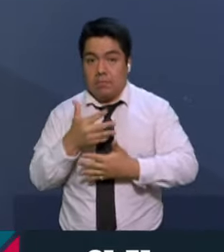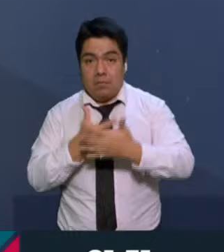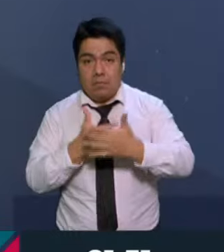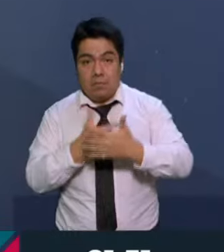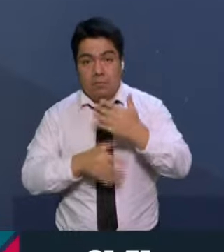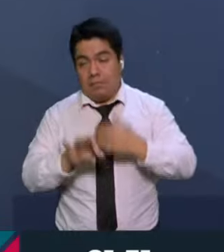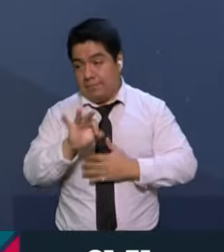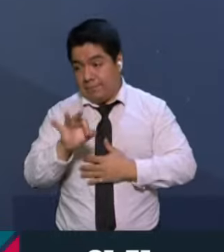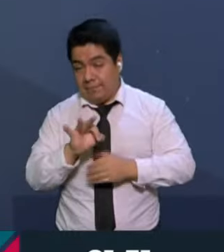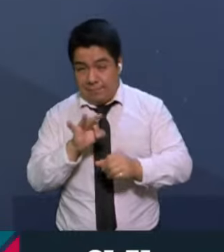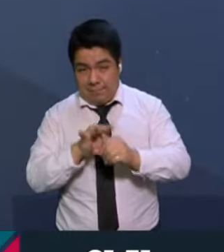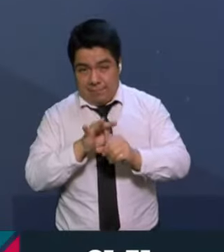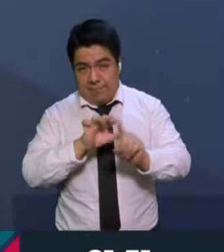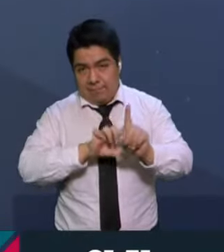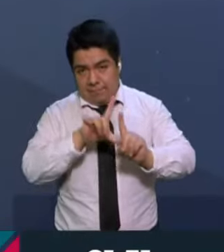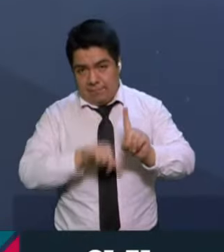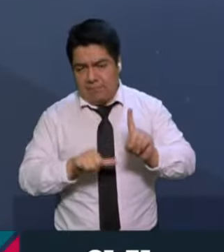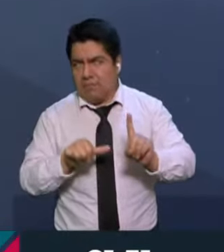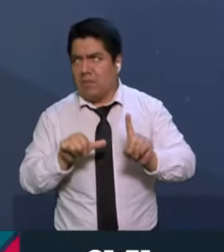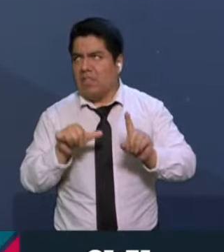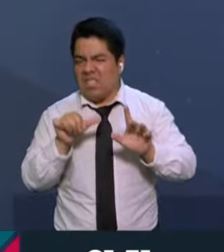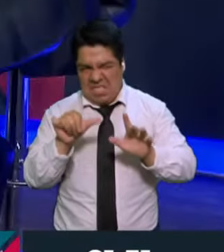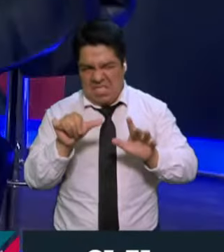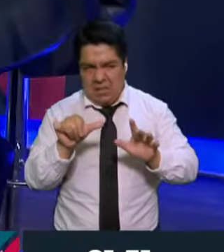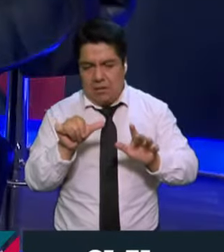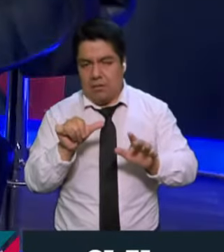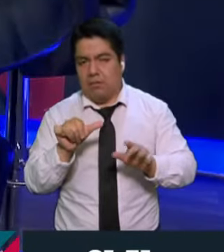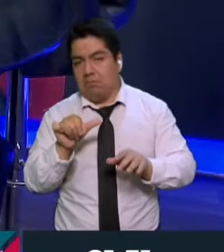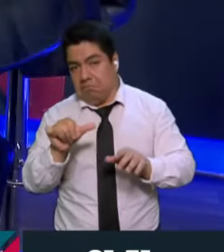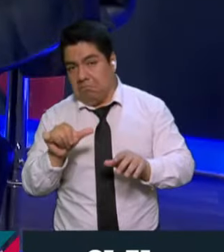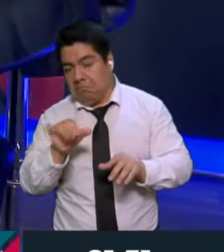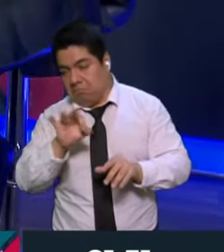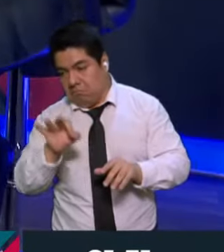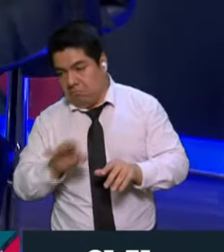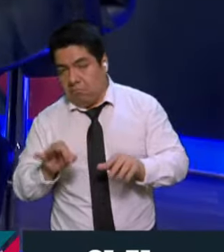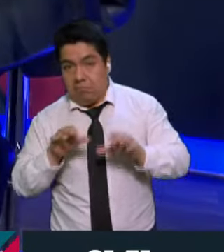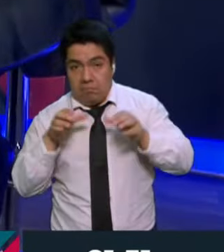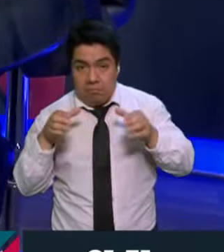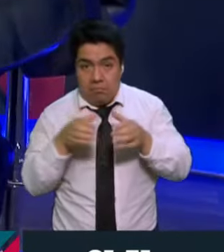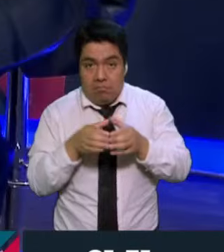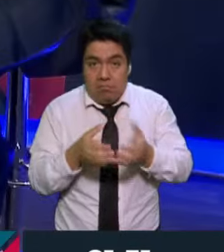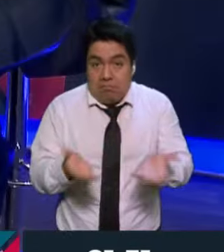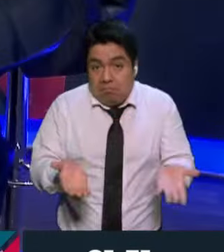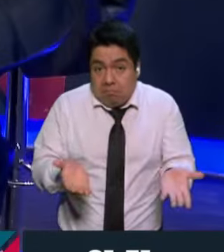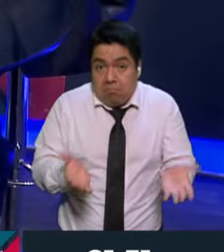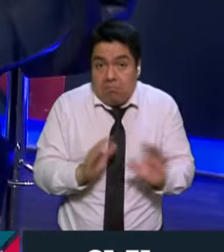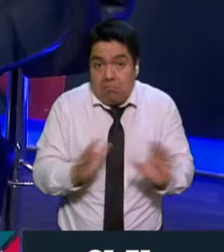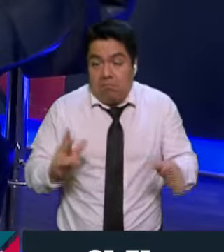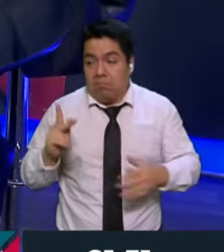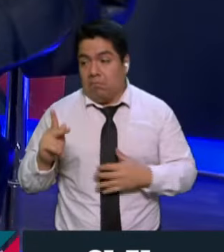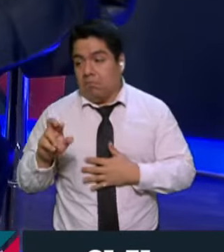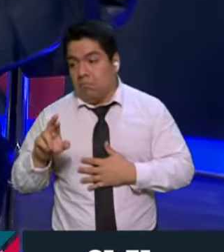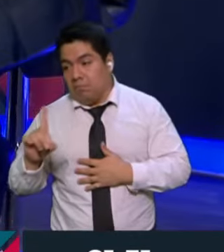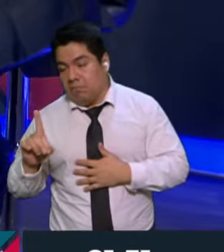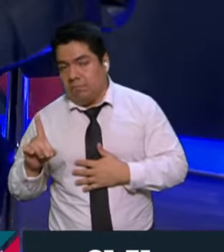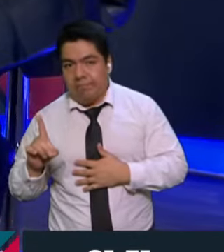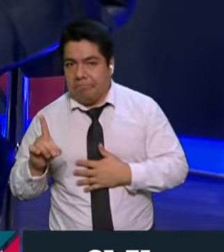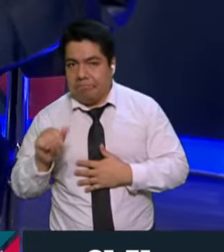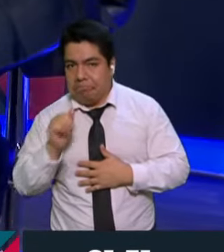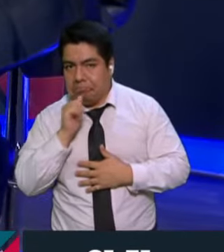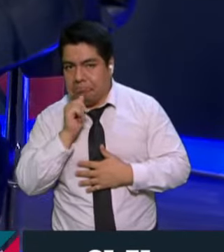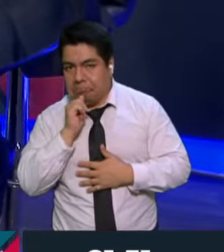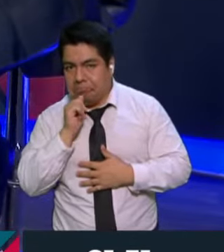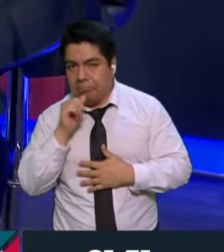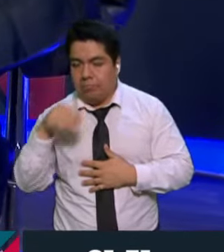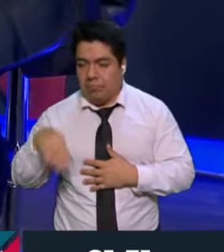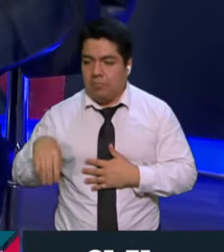% de los votos a nivel nacional, creo que fue el 16%, tendría el 16% del Congreso. Y el PRD no llegaría, pero